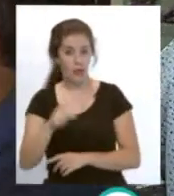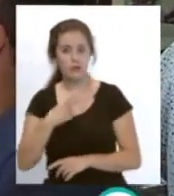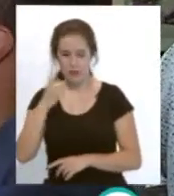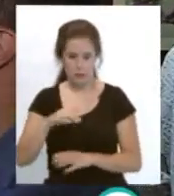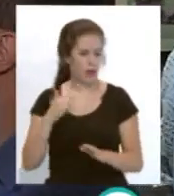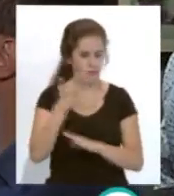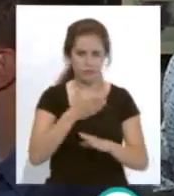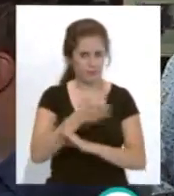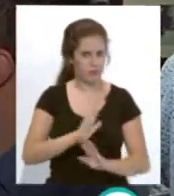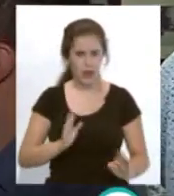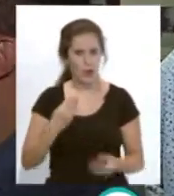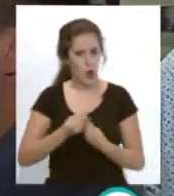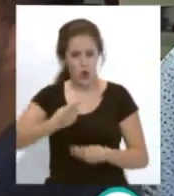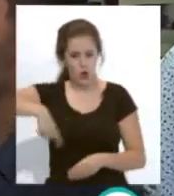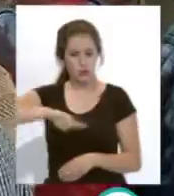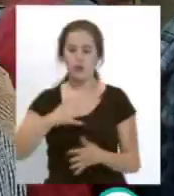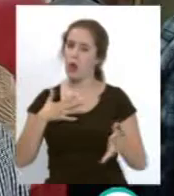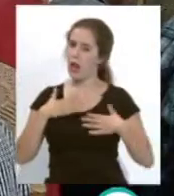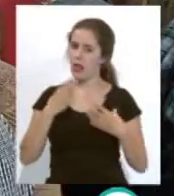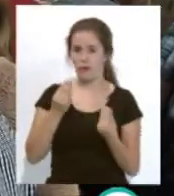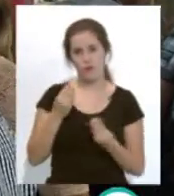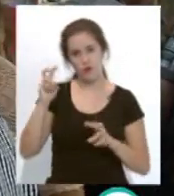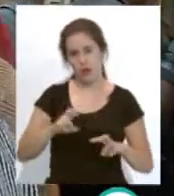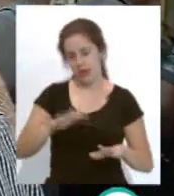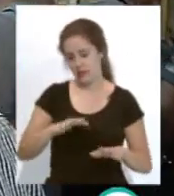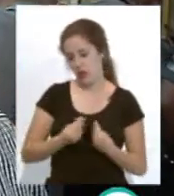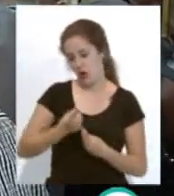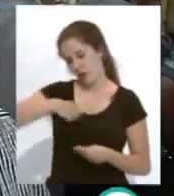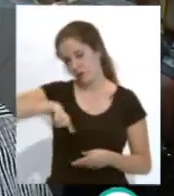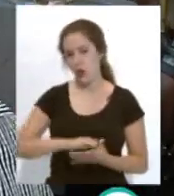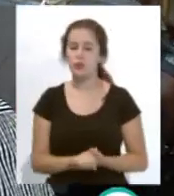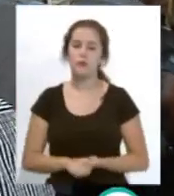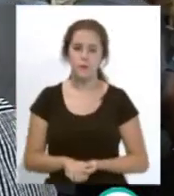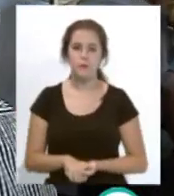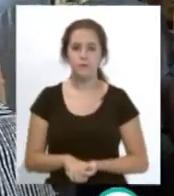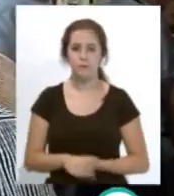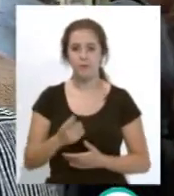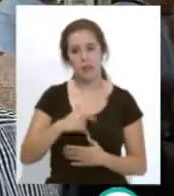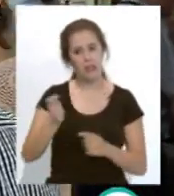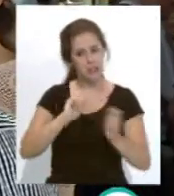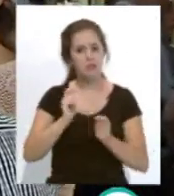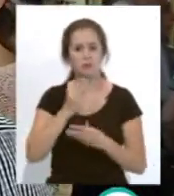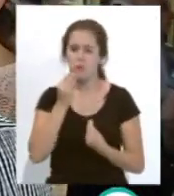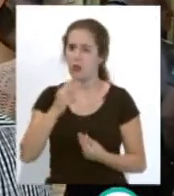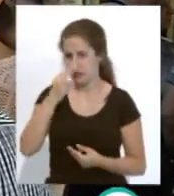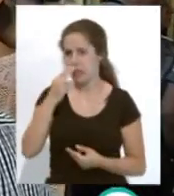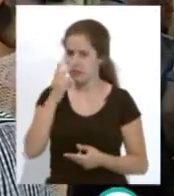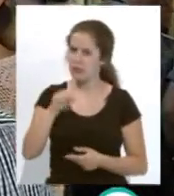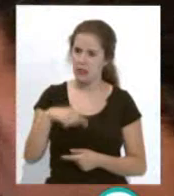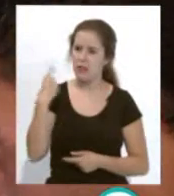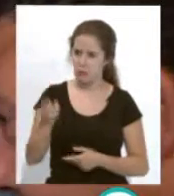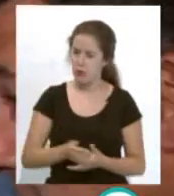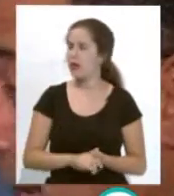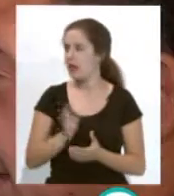ha estado allí con nosotros, y a nosotros nos alegra mucho que esté Enrique, Pepe Lozada, hubo entrevistas interesantes después y la verdad es que